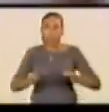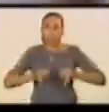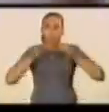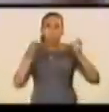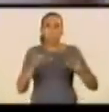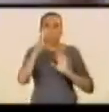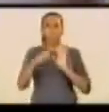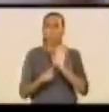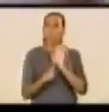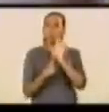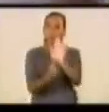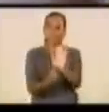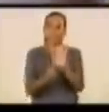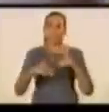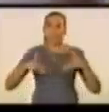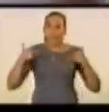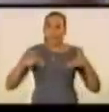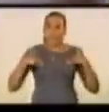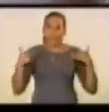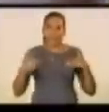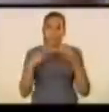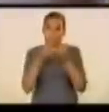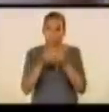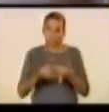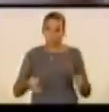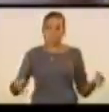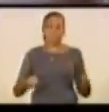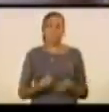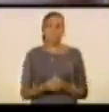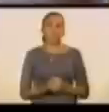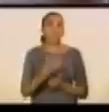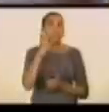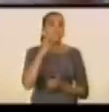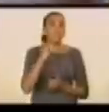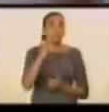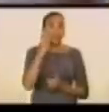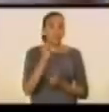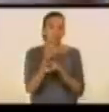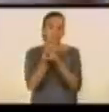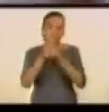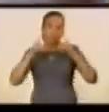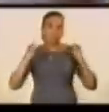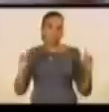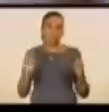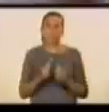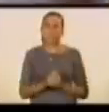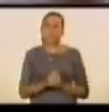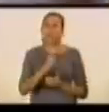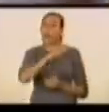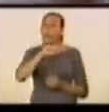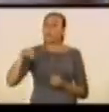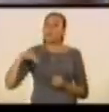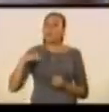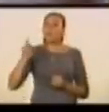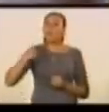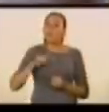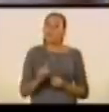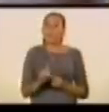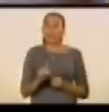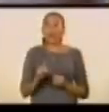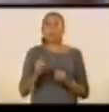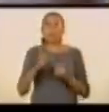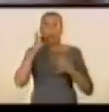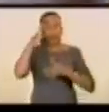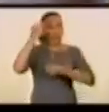una muestra de alegría y de civismo, de experiencia en democracia. Tengamos todos y todas